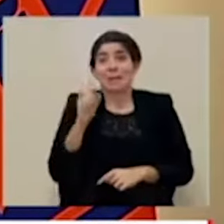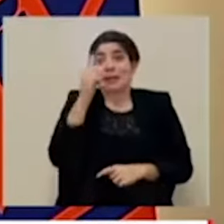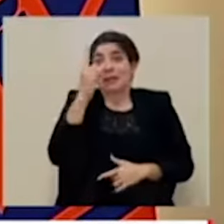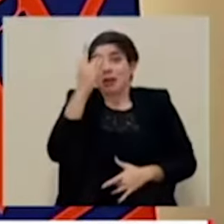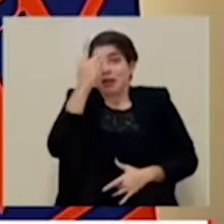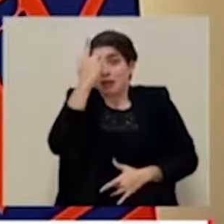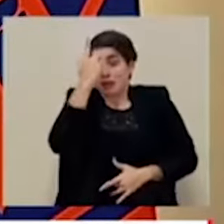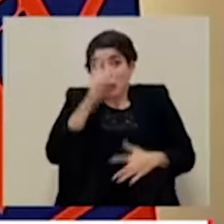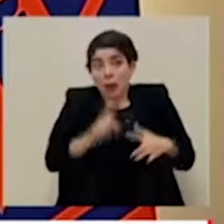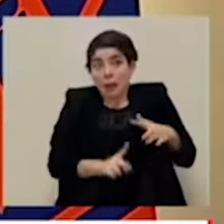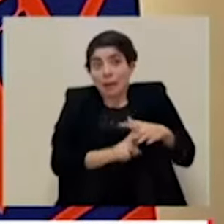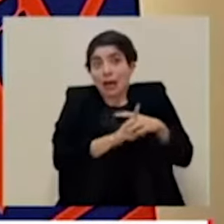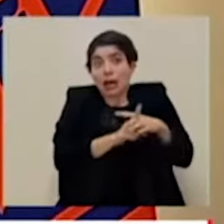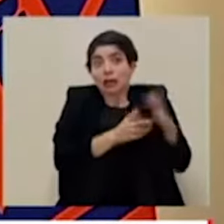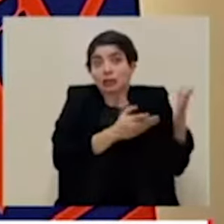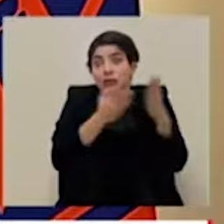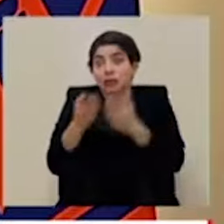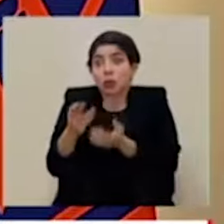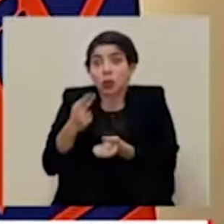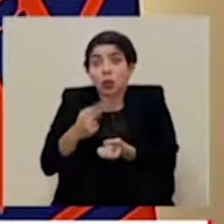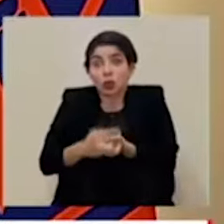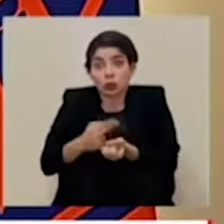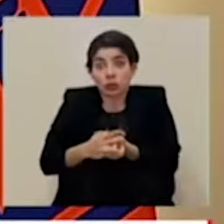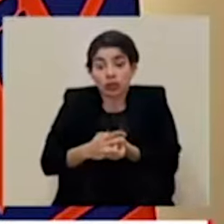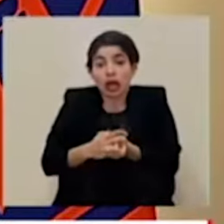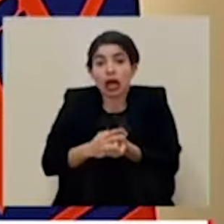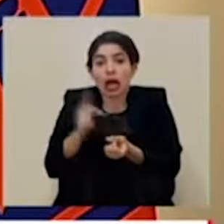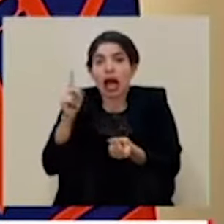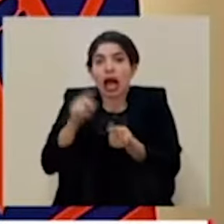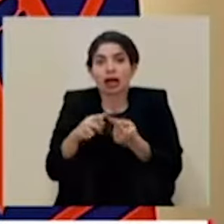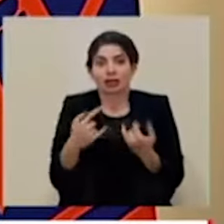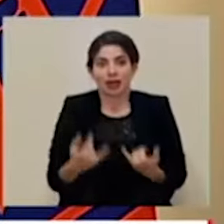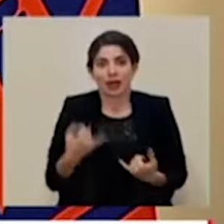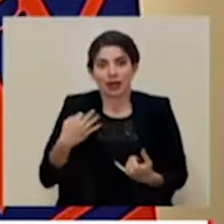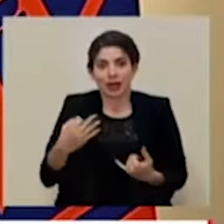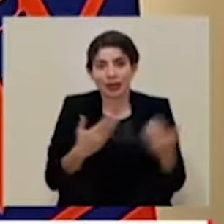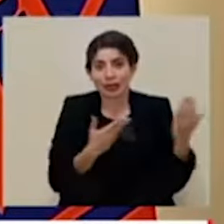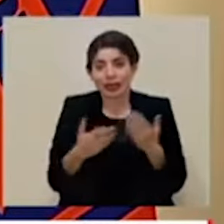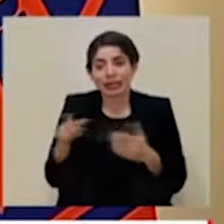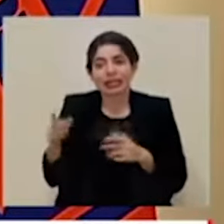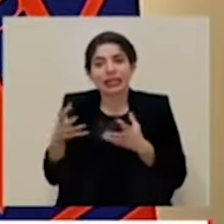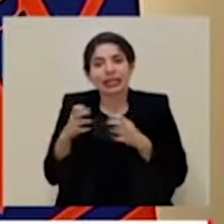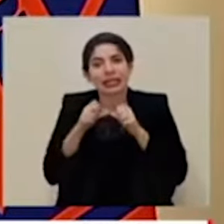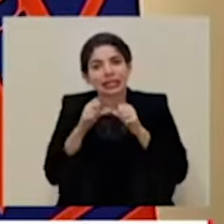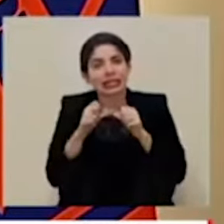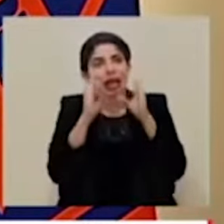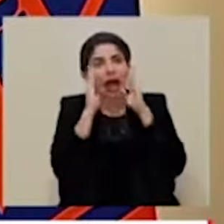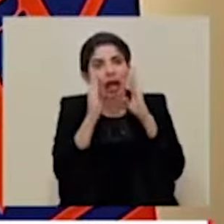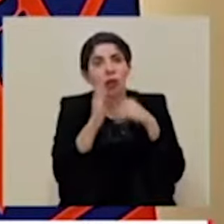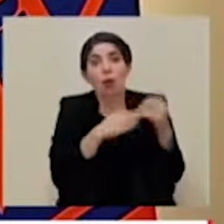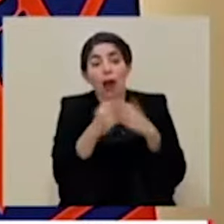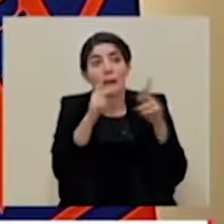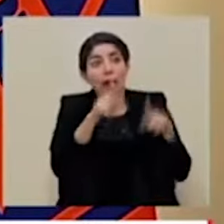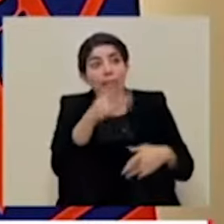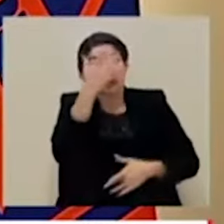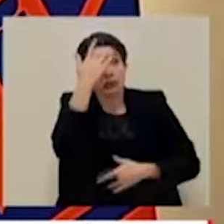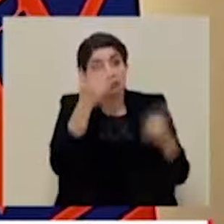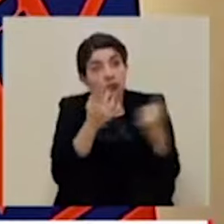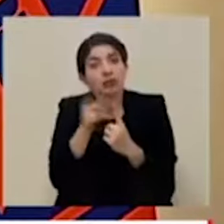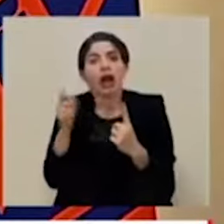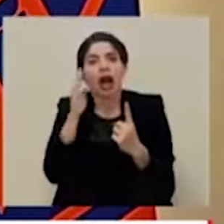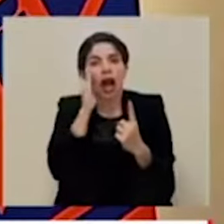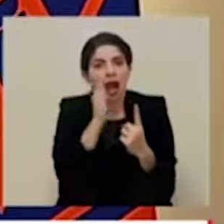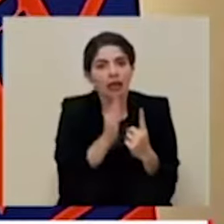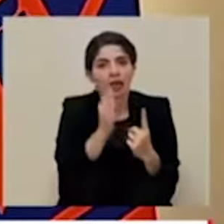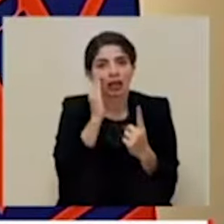que llegó a un centro hospitalario hasta los que están llegando día con día. Nuestro objetivo fundamental es evitar que las personas se